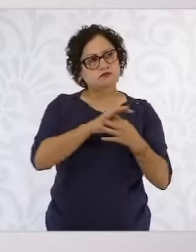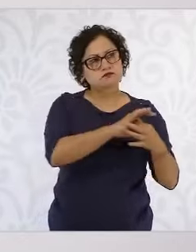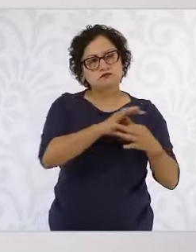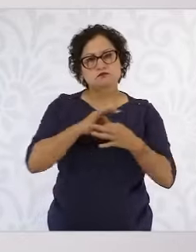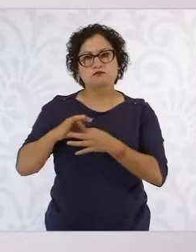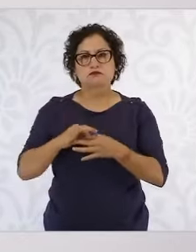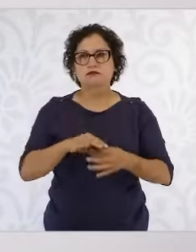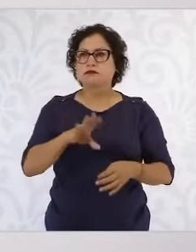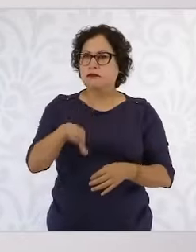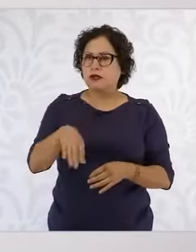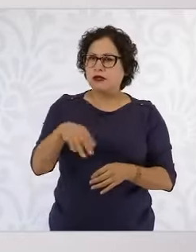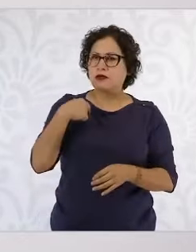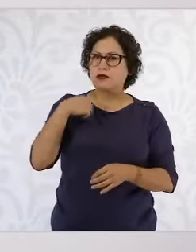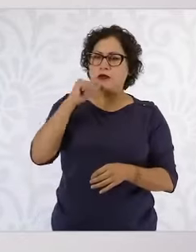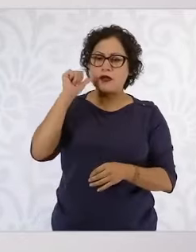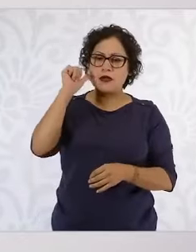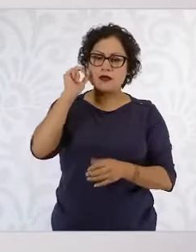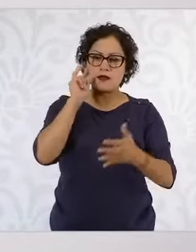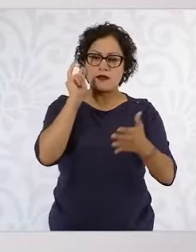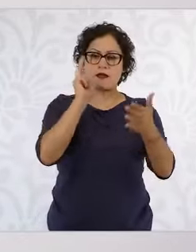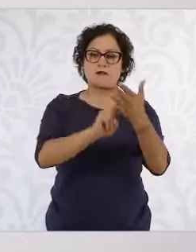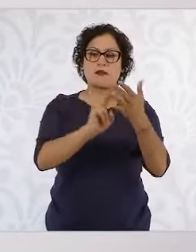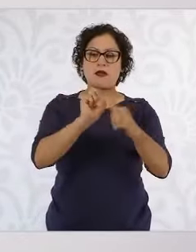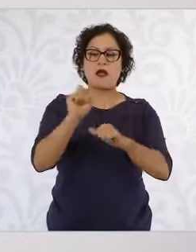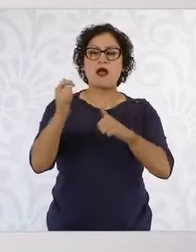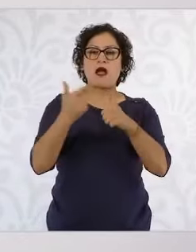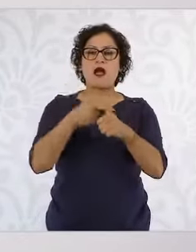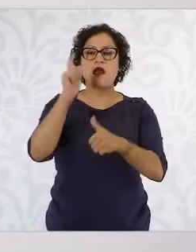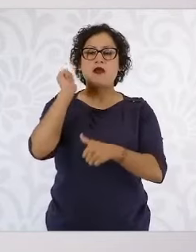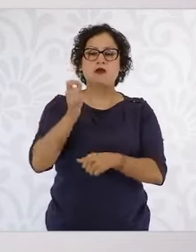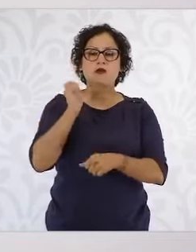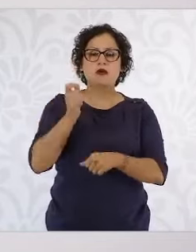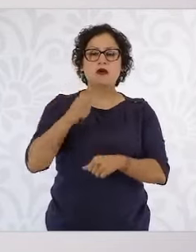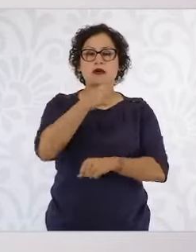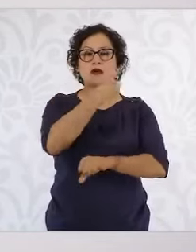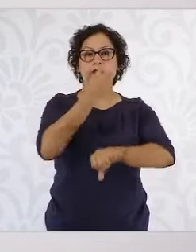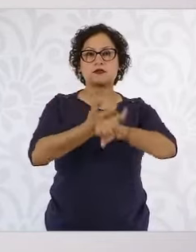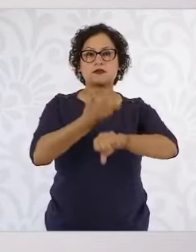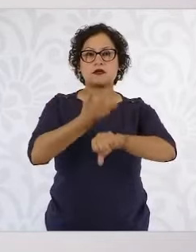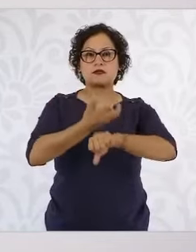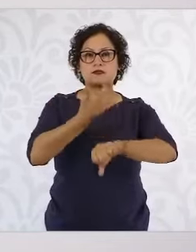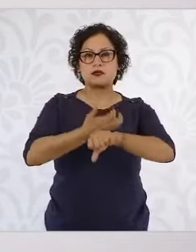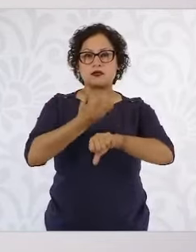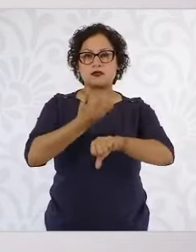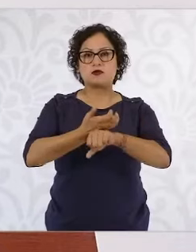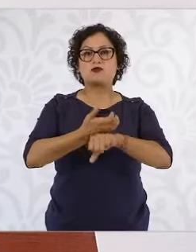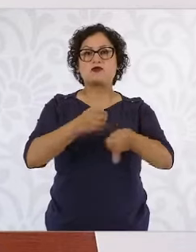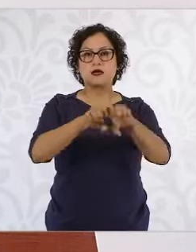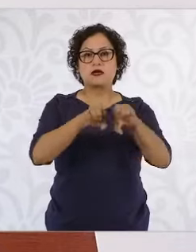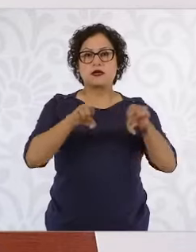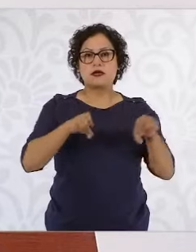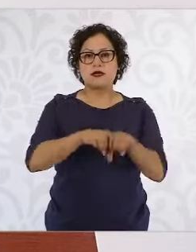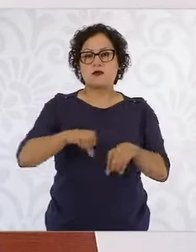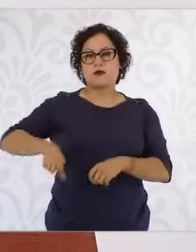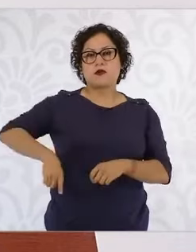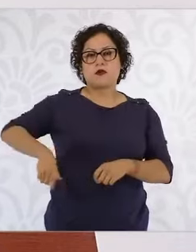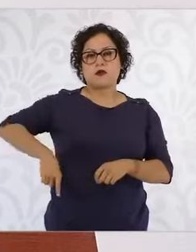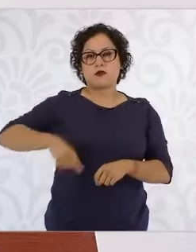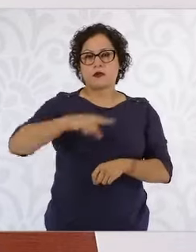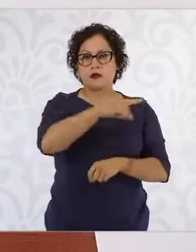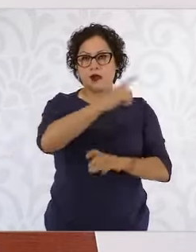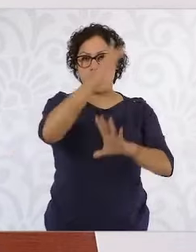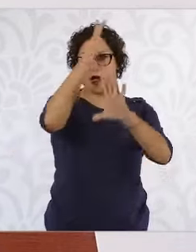vi que salieron notas de que el Departamento de Estado estuvo de acuerdo con la